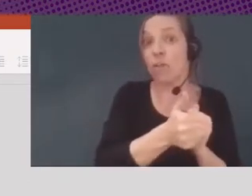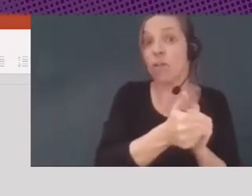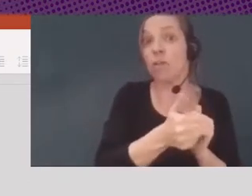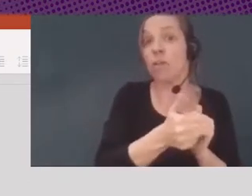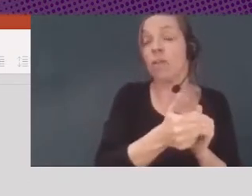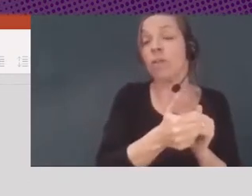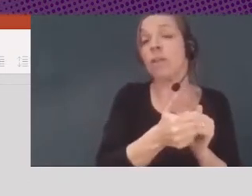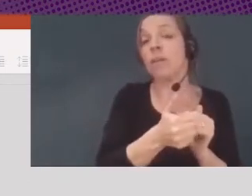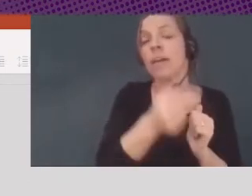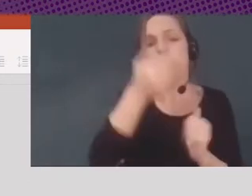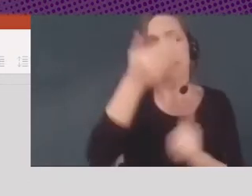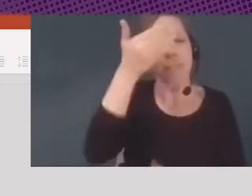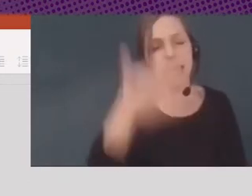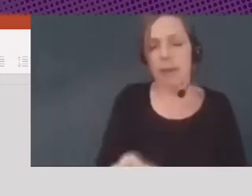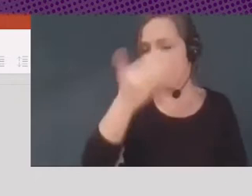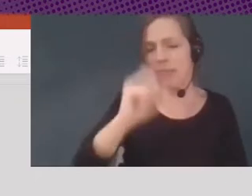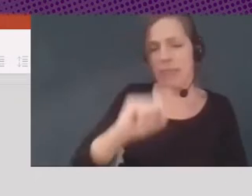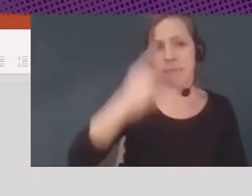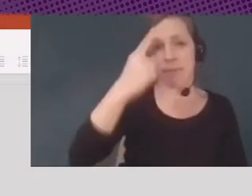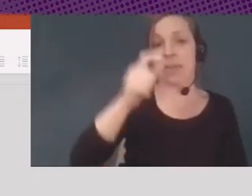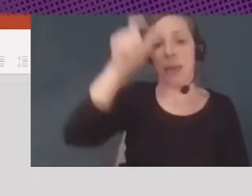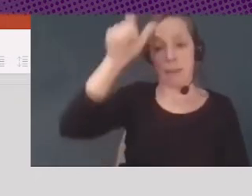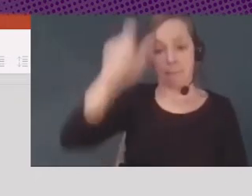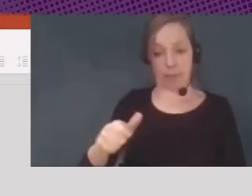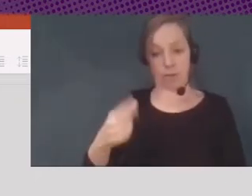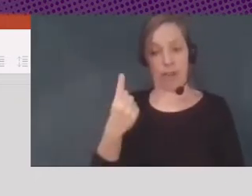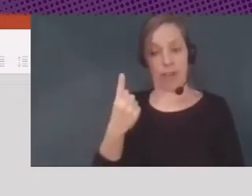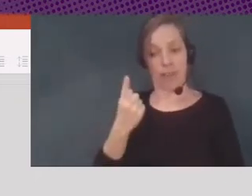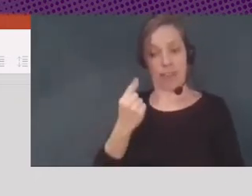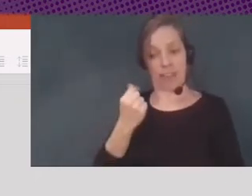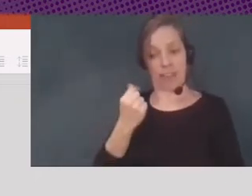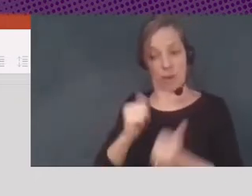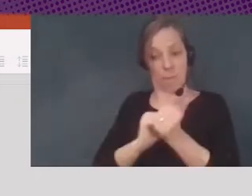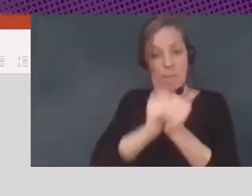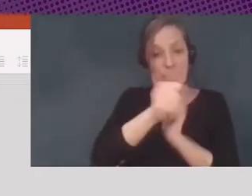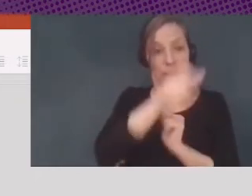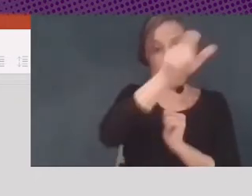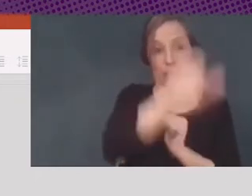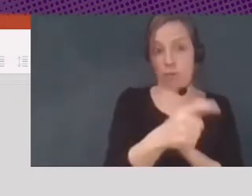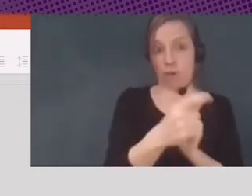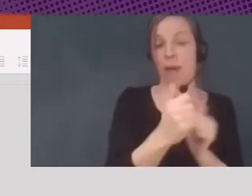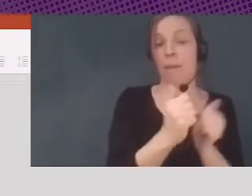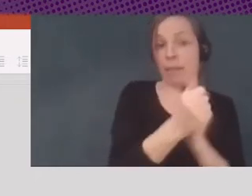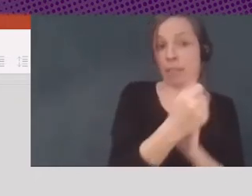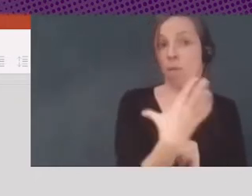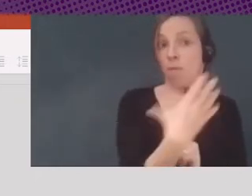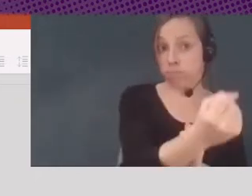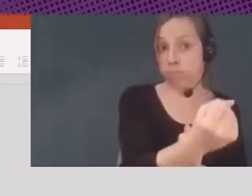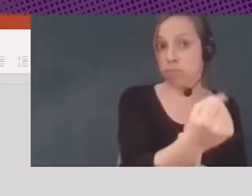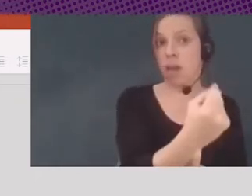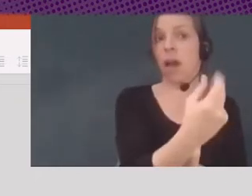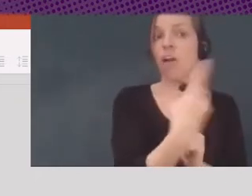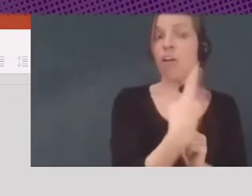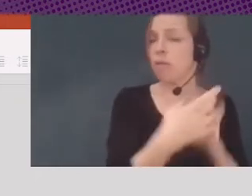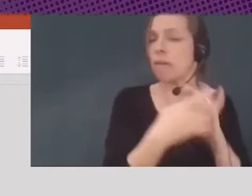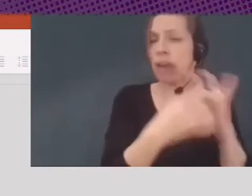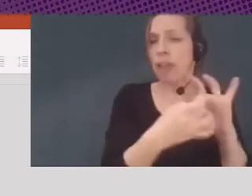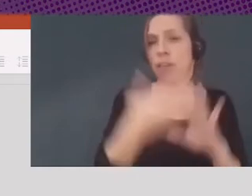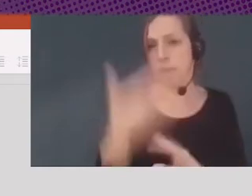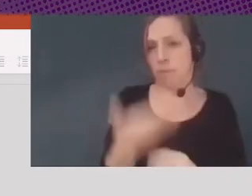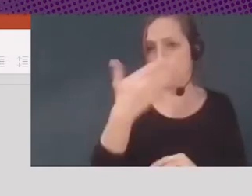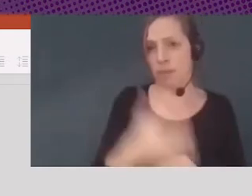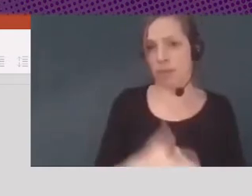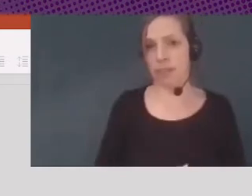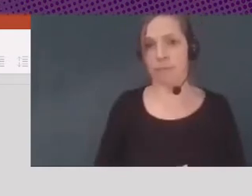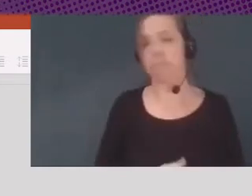la relación entre el prestamista y el prestatario. Por esta razón, y perdónenme, no sé por qué